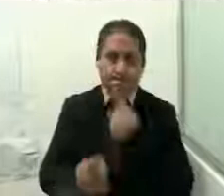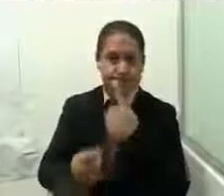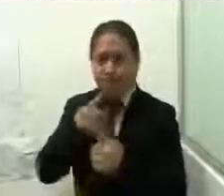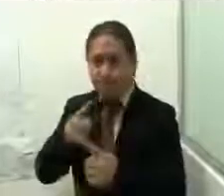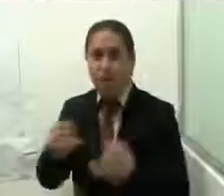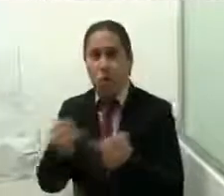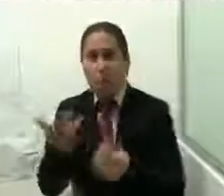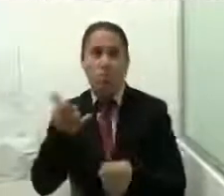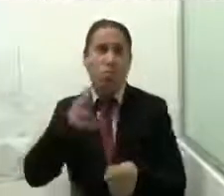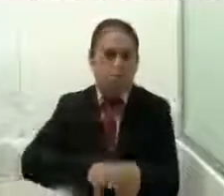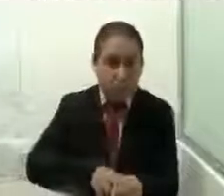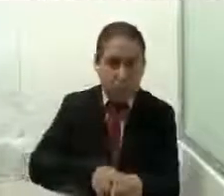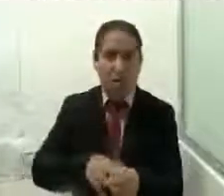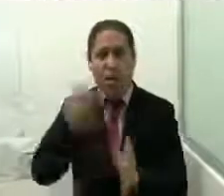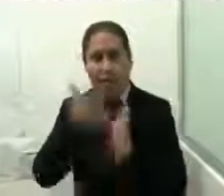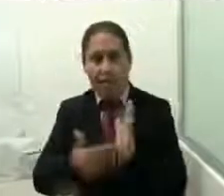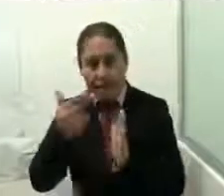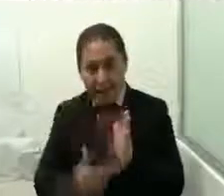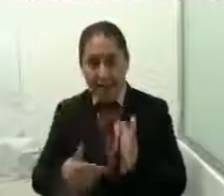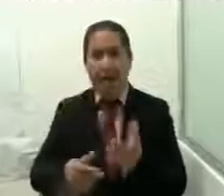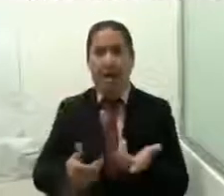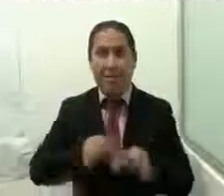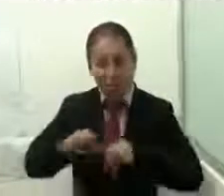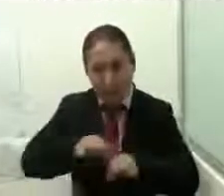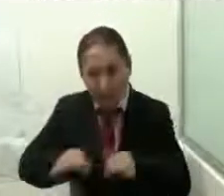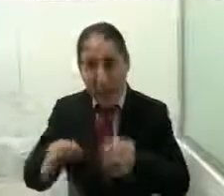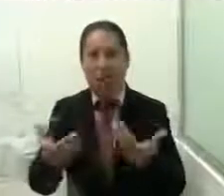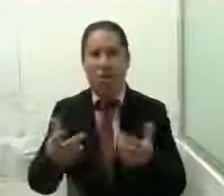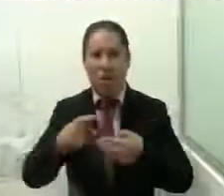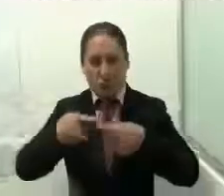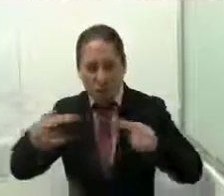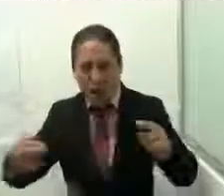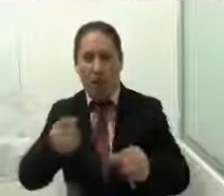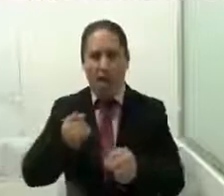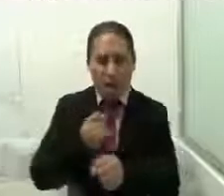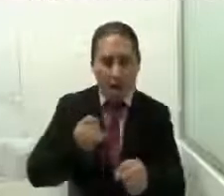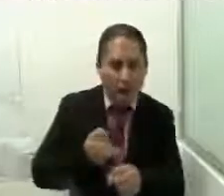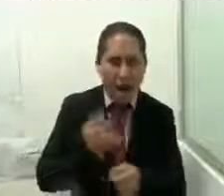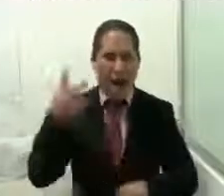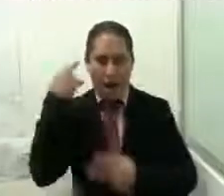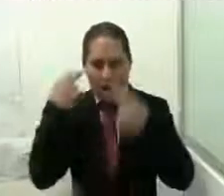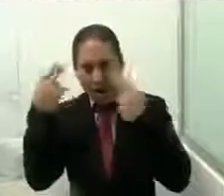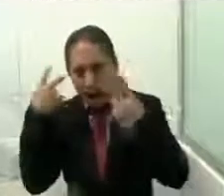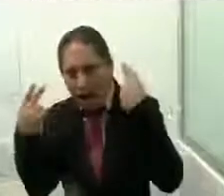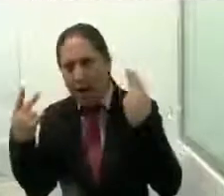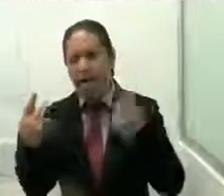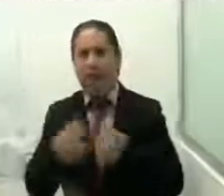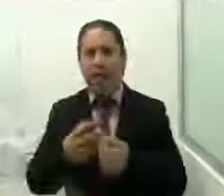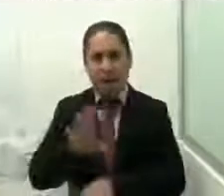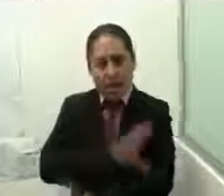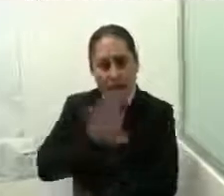la mujer, talleres de electricidad, hilados y tejidos, carpintería, corte y confección, electricidad,